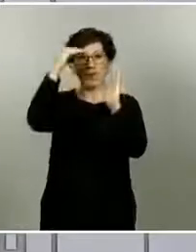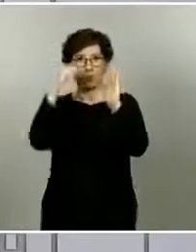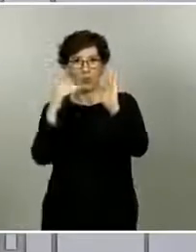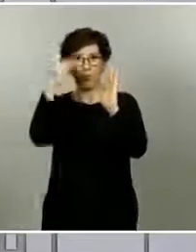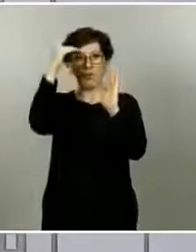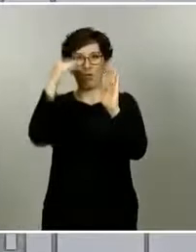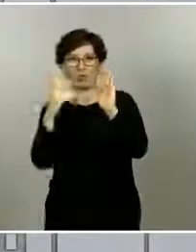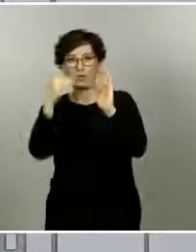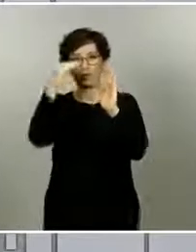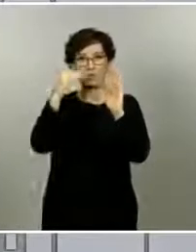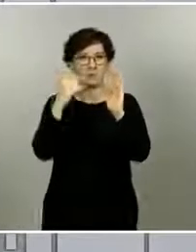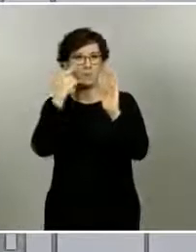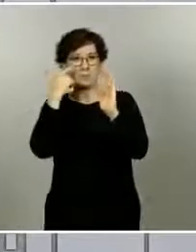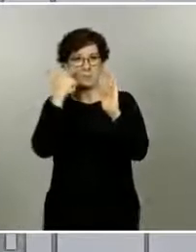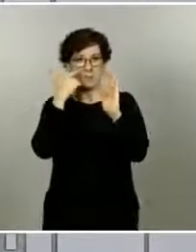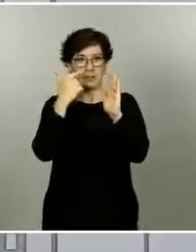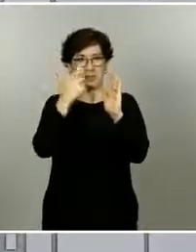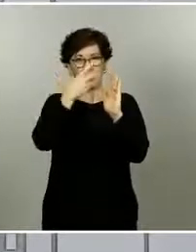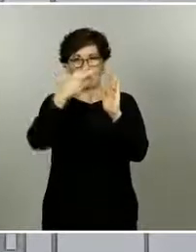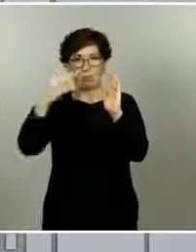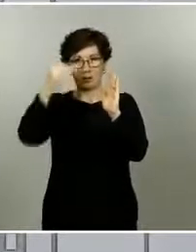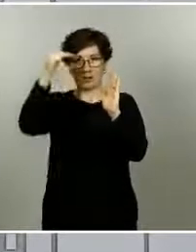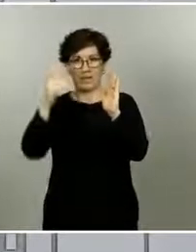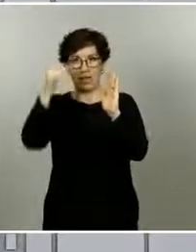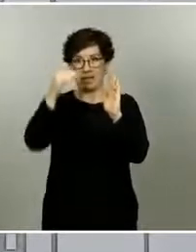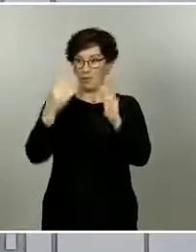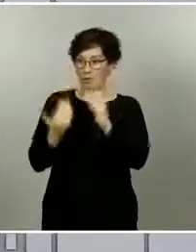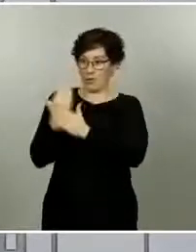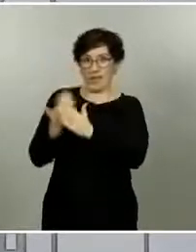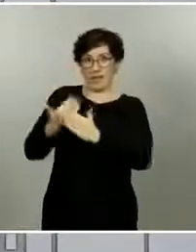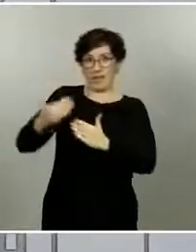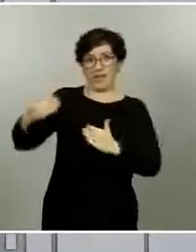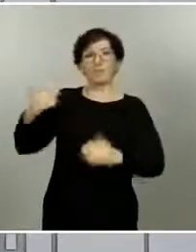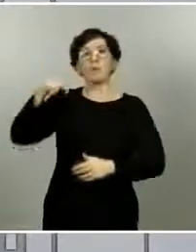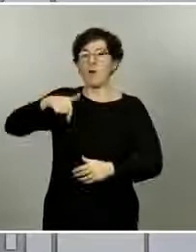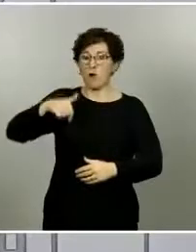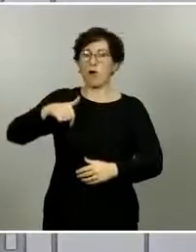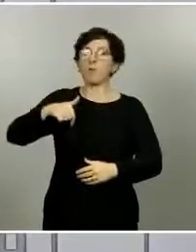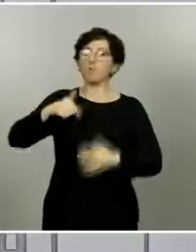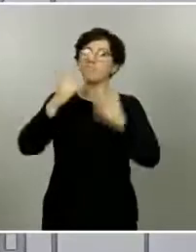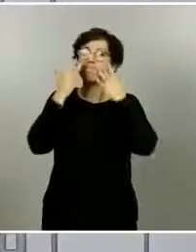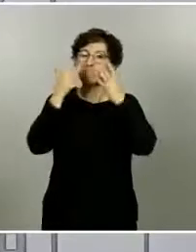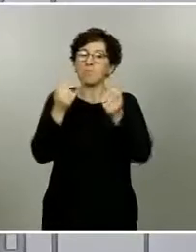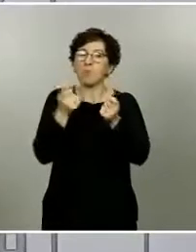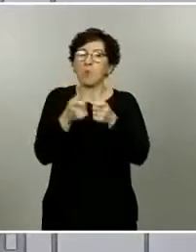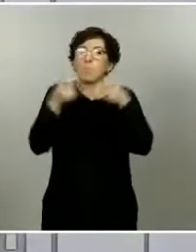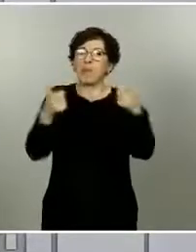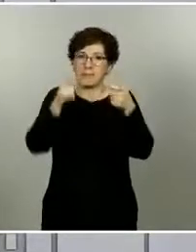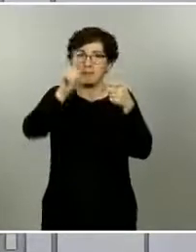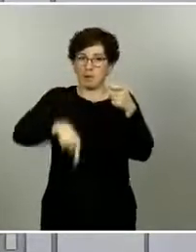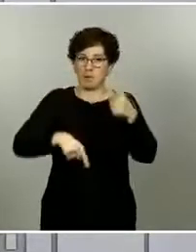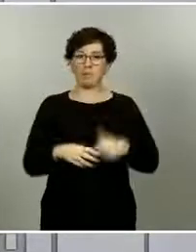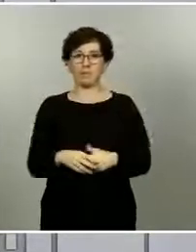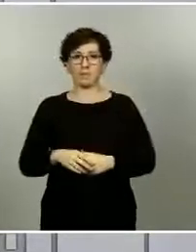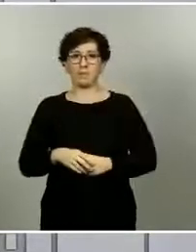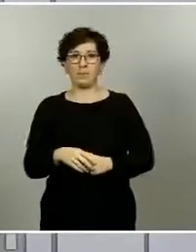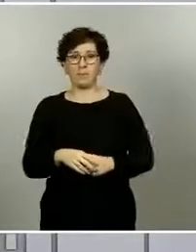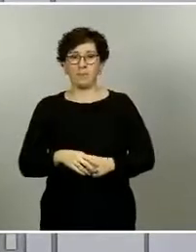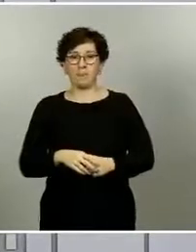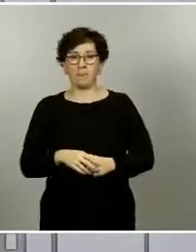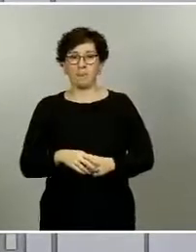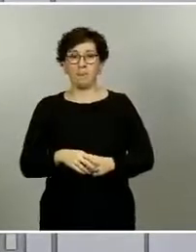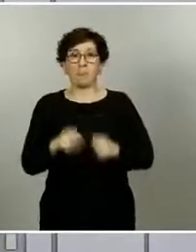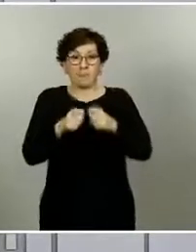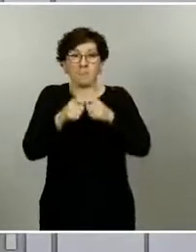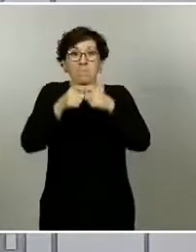por debajo de los 200 de todos estos días. Pero sí que es verdad que hoy ha habido también un pequeño repunte. Este repunte se debe